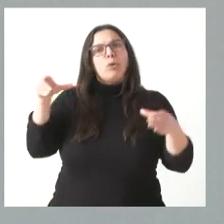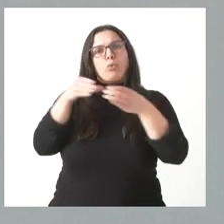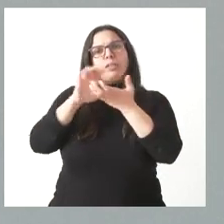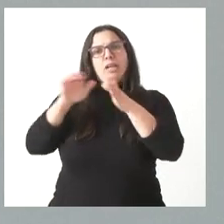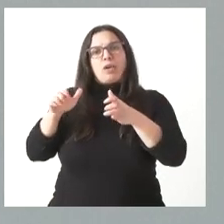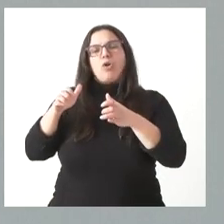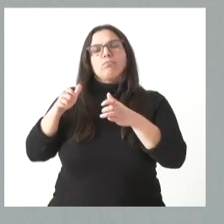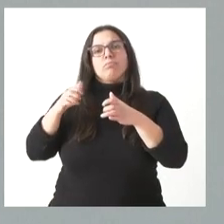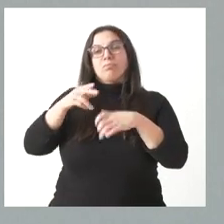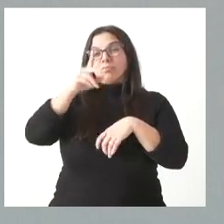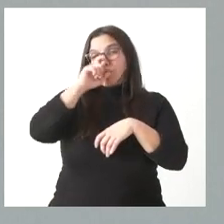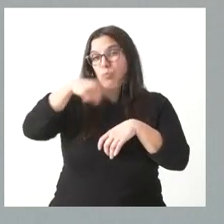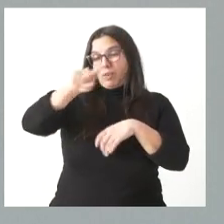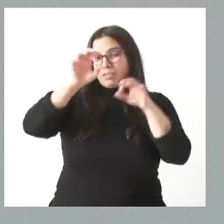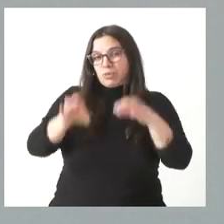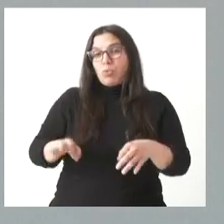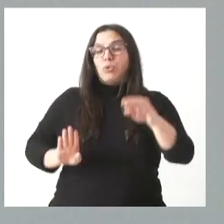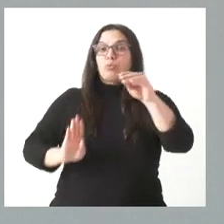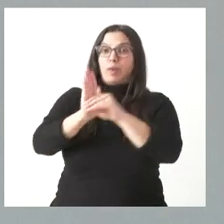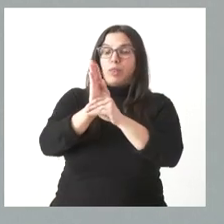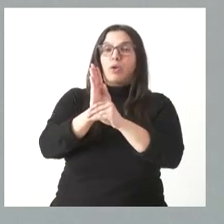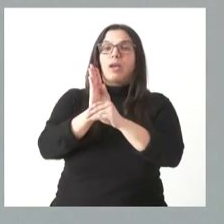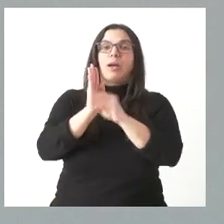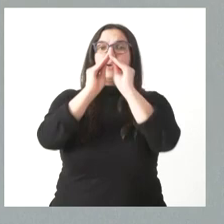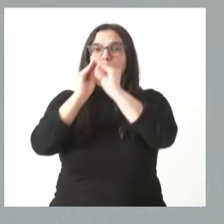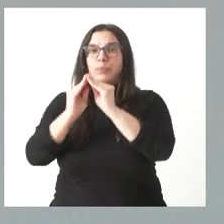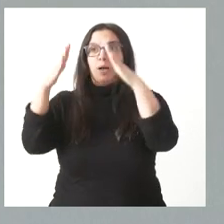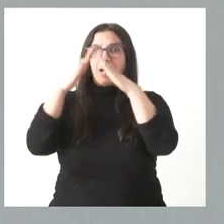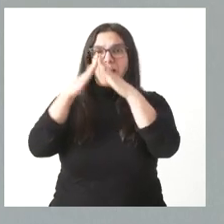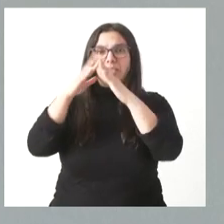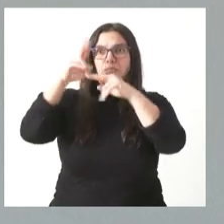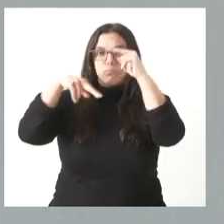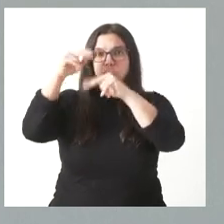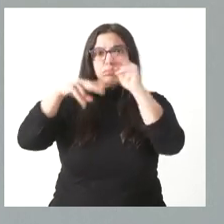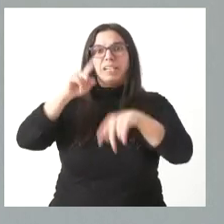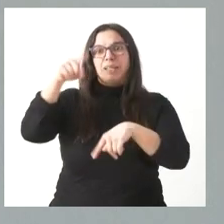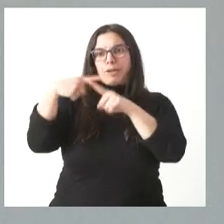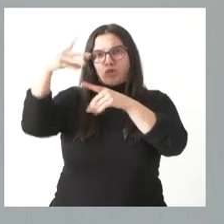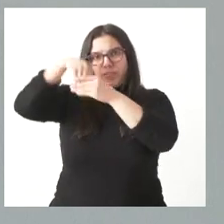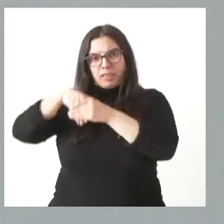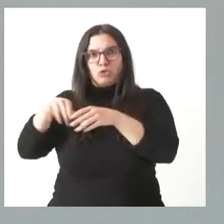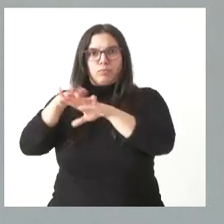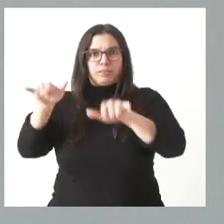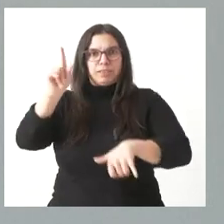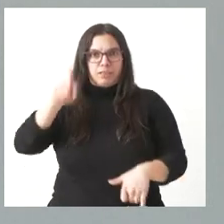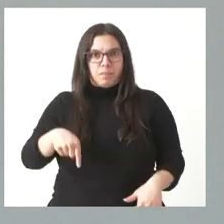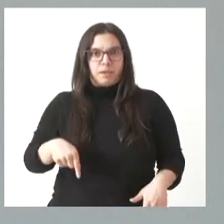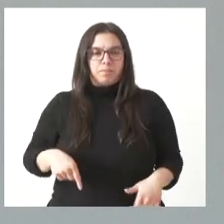actuó, como recordarán ustedes, tanto subvencionando la reparación de estas viviendas como los enseres que estaban en la misma. Esto también